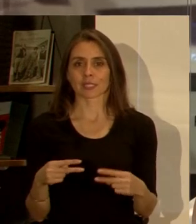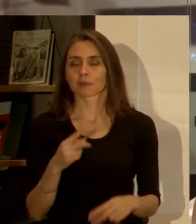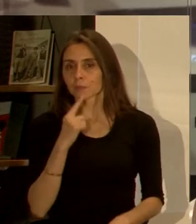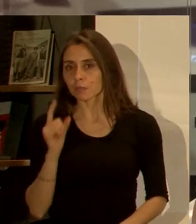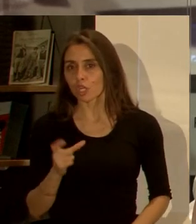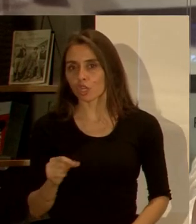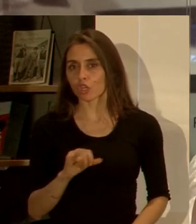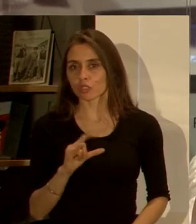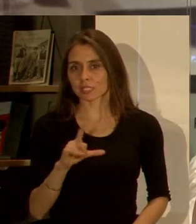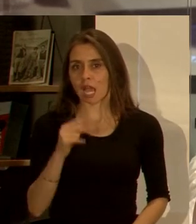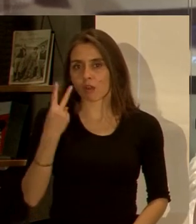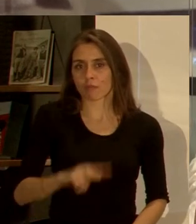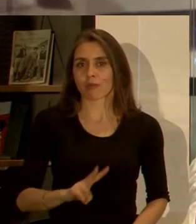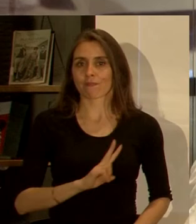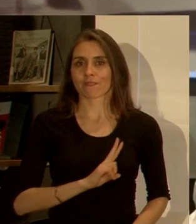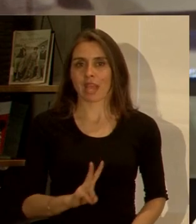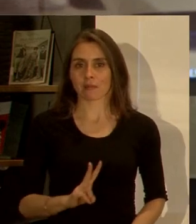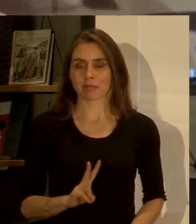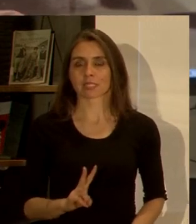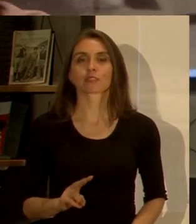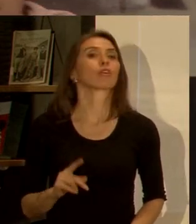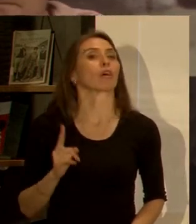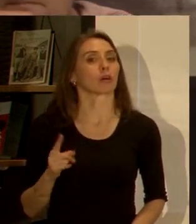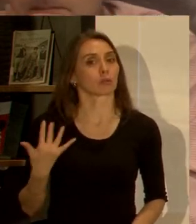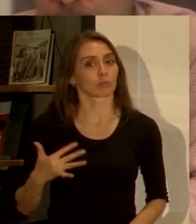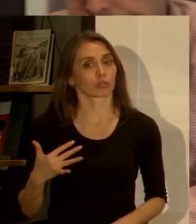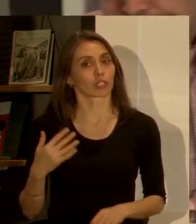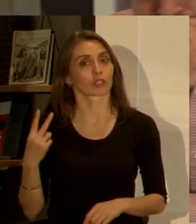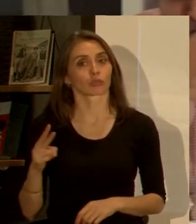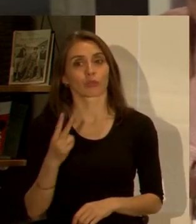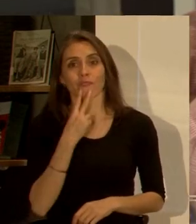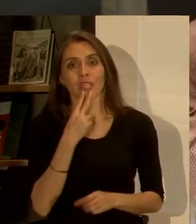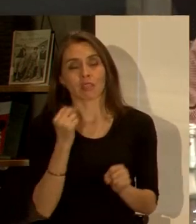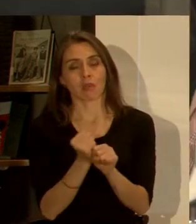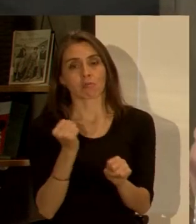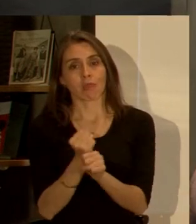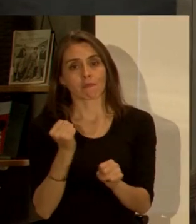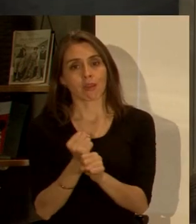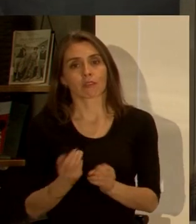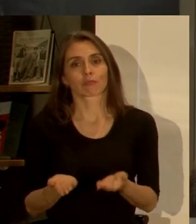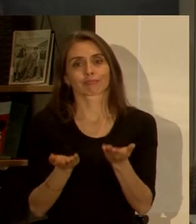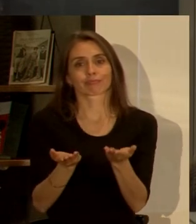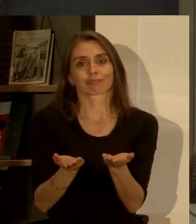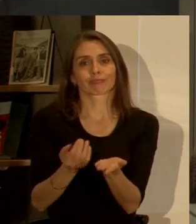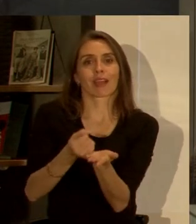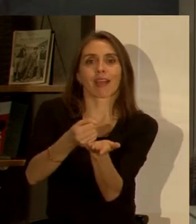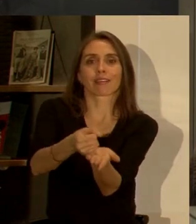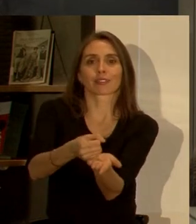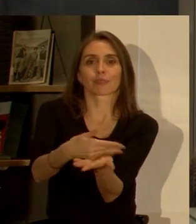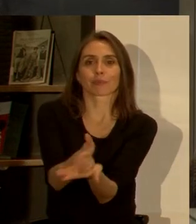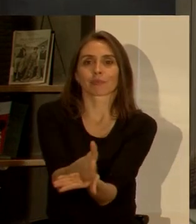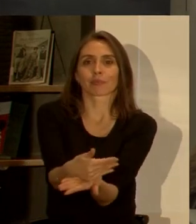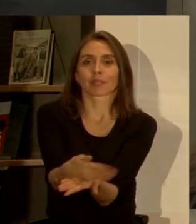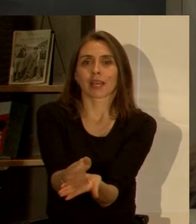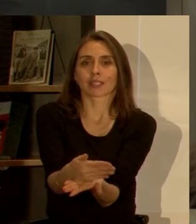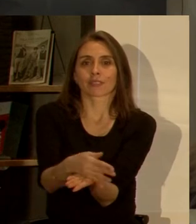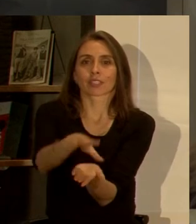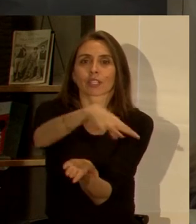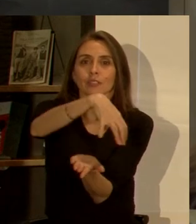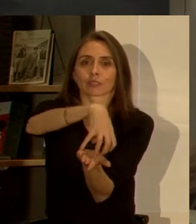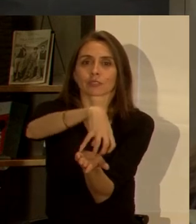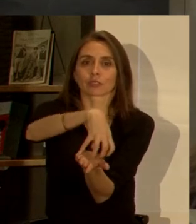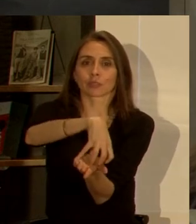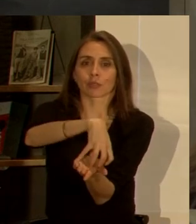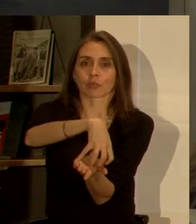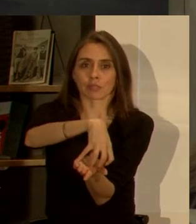Gonzalo es un hombre de Valparaíso, al menos ha dedicado importante parte de su vida y de su trabajo a contribuir en la planificación urbana de la